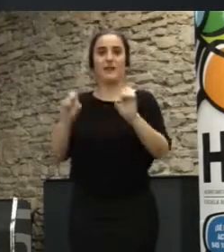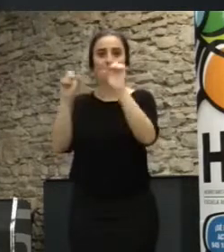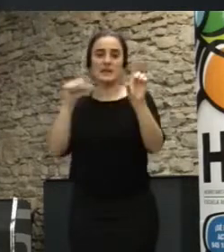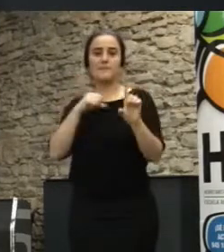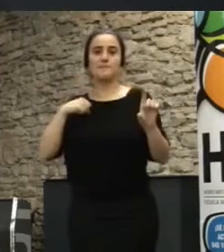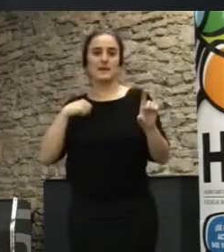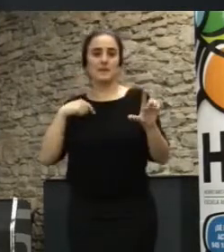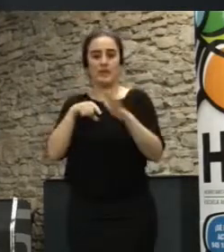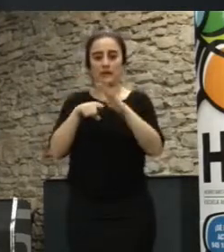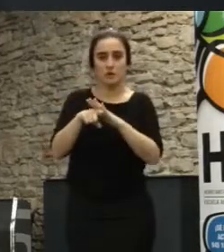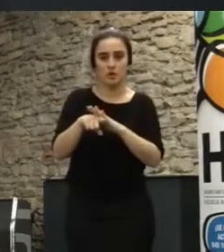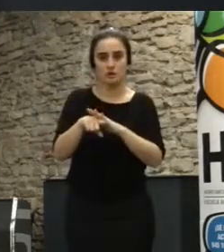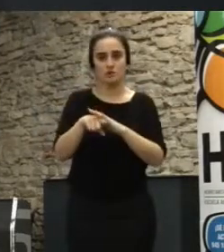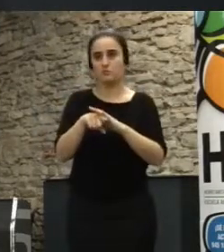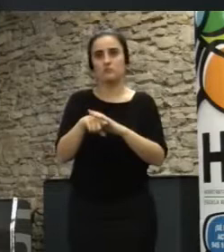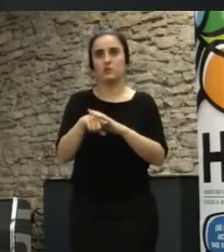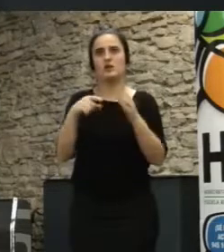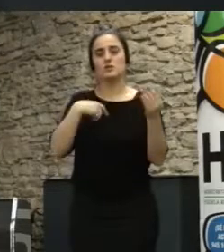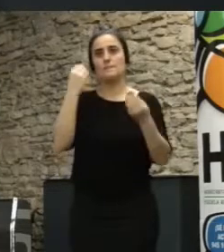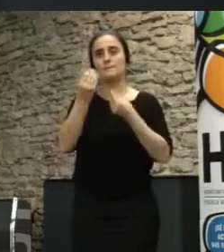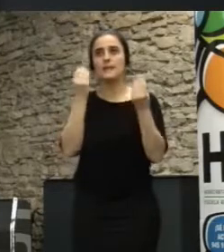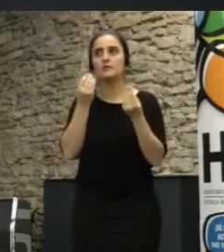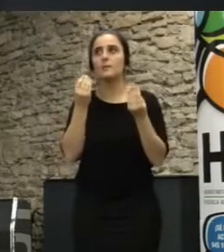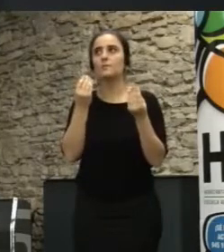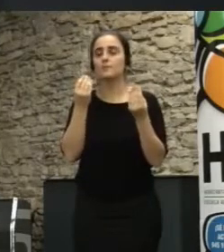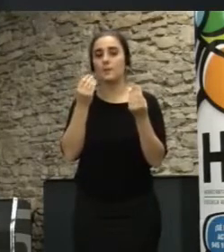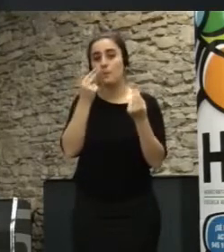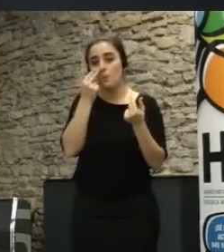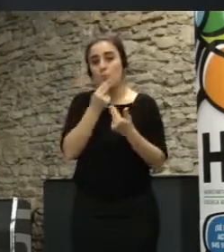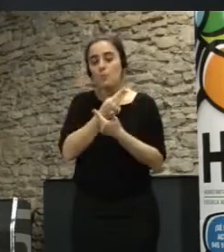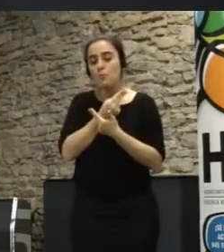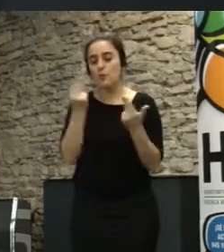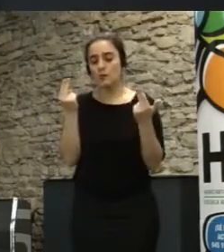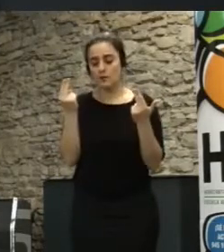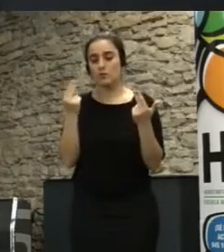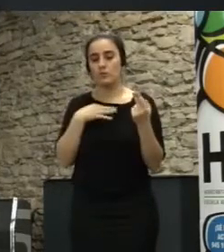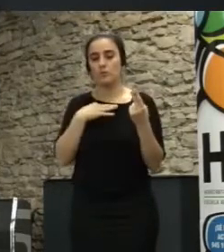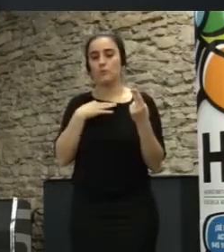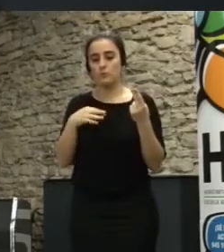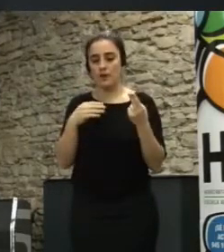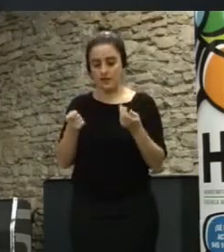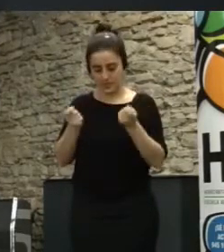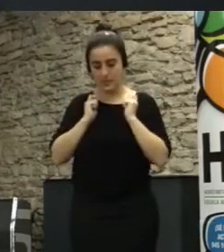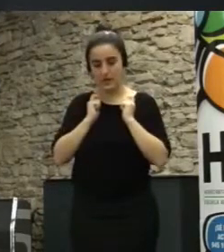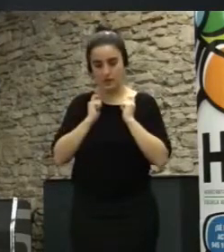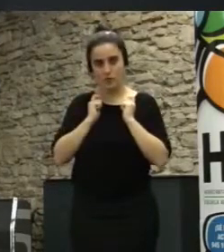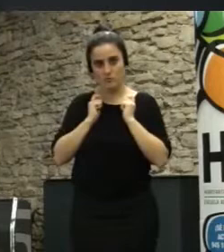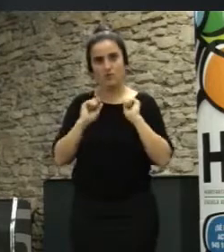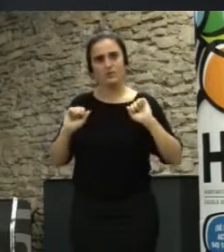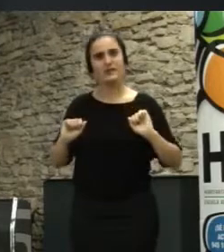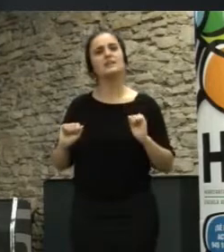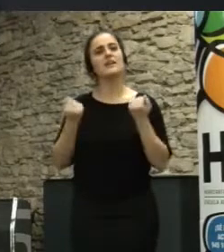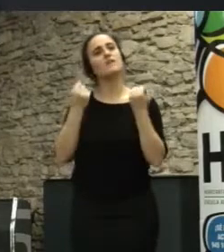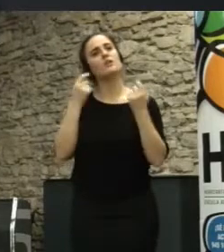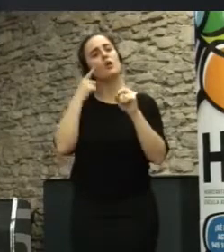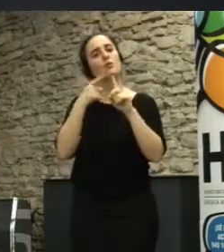yo soy de los que pienso que lo público es muy interesante para justamente reforzar esta autogestión